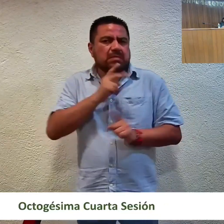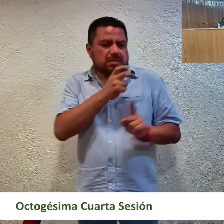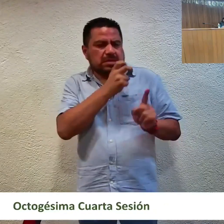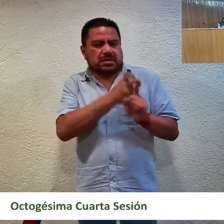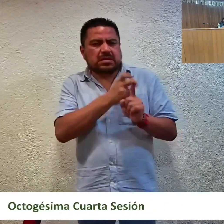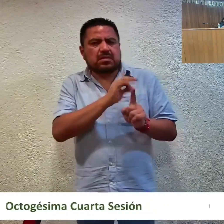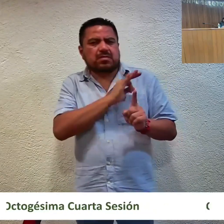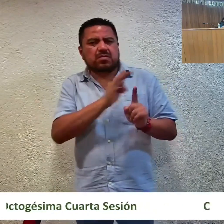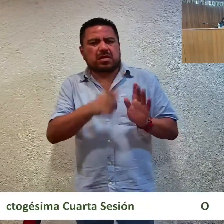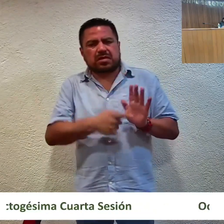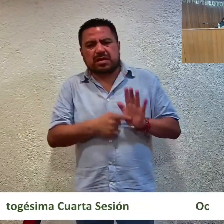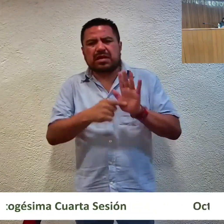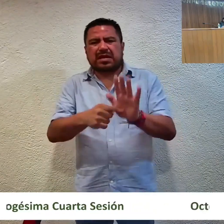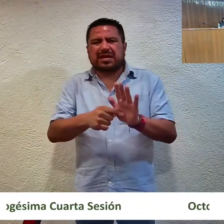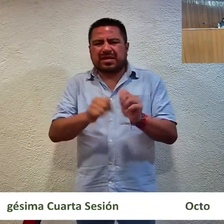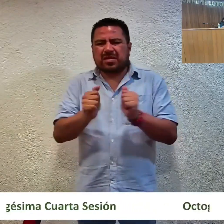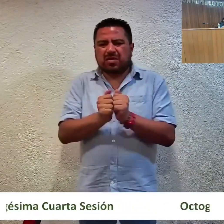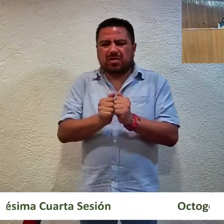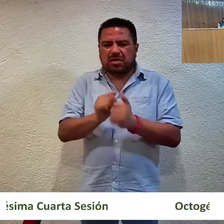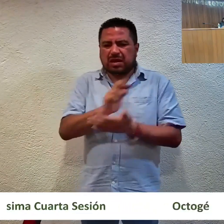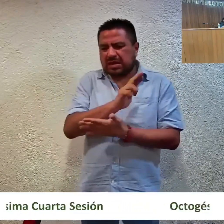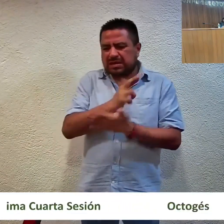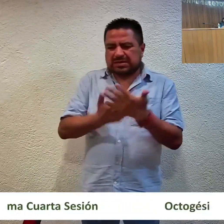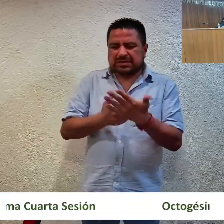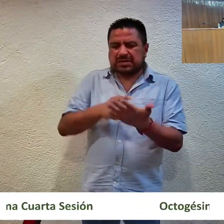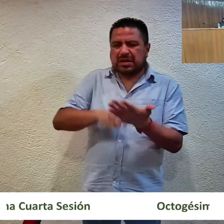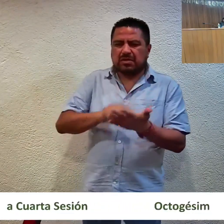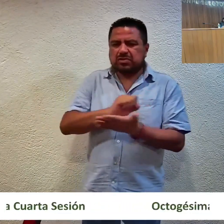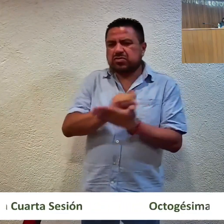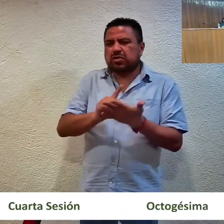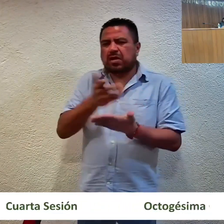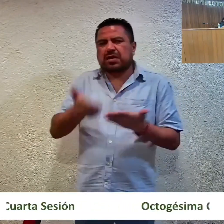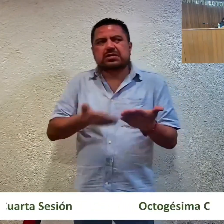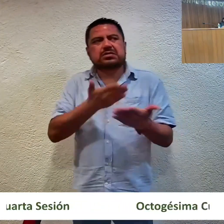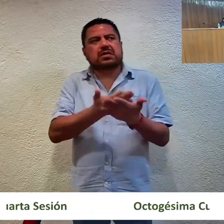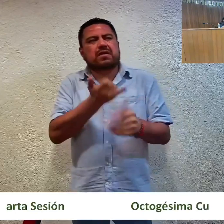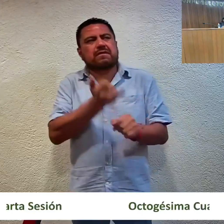o presentaran los acuses de recibo de las solicitudes de información